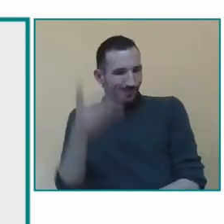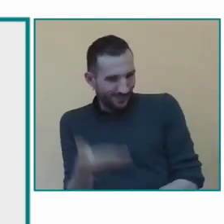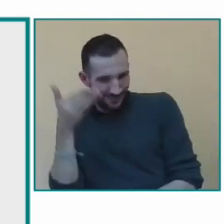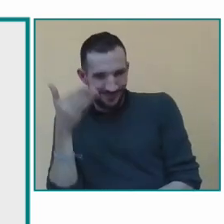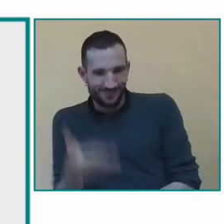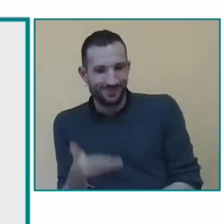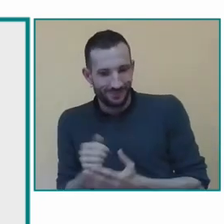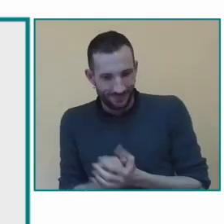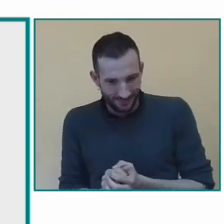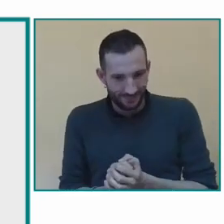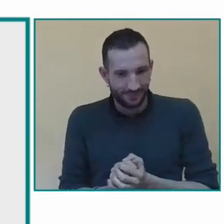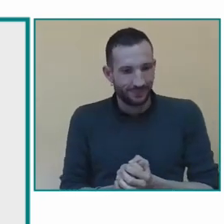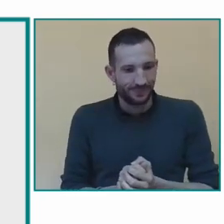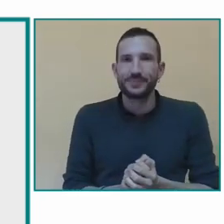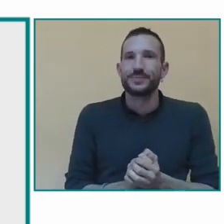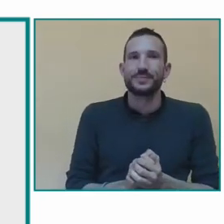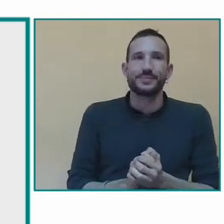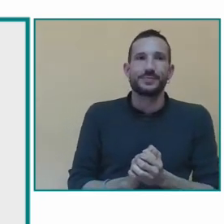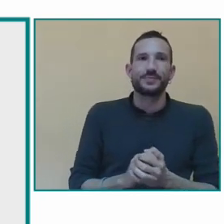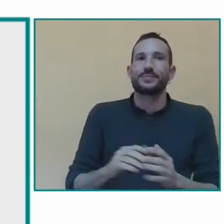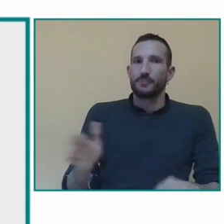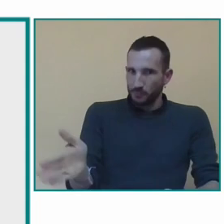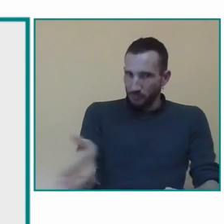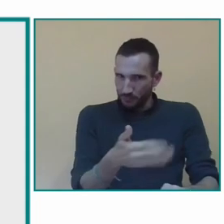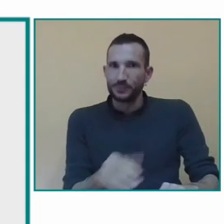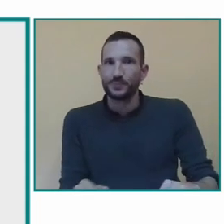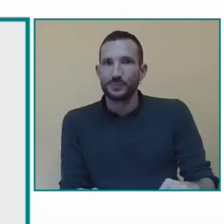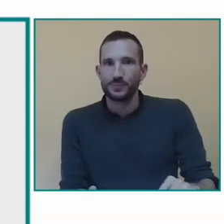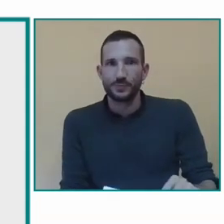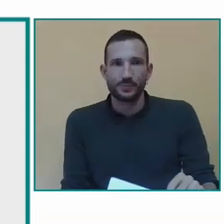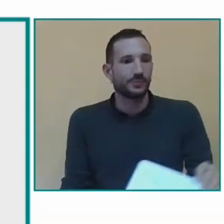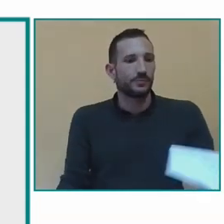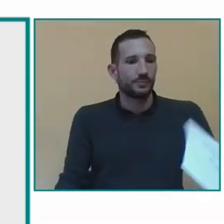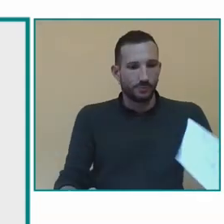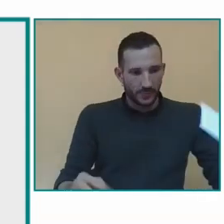habilidades pues como la empatía y colaboramos también en ese proceso